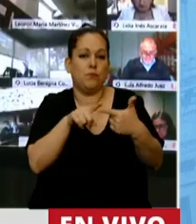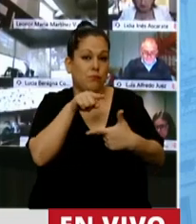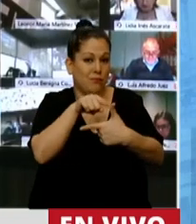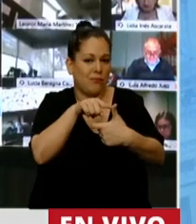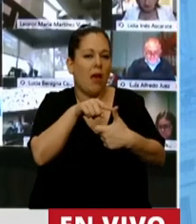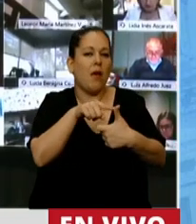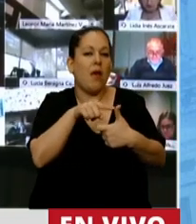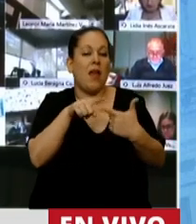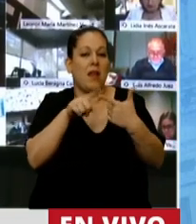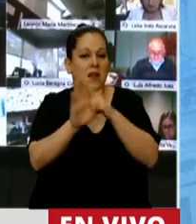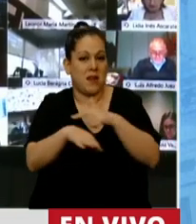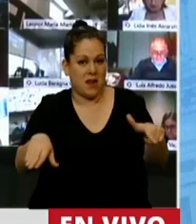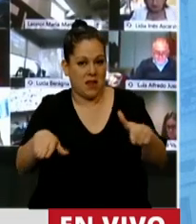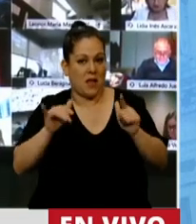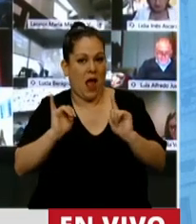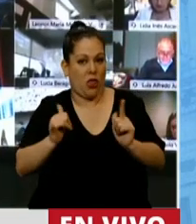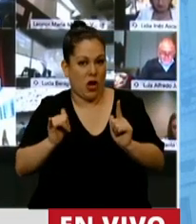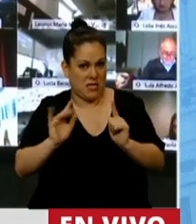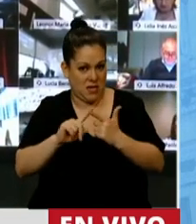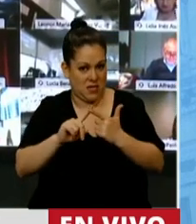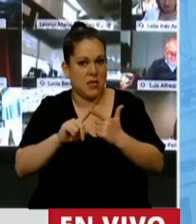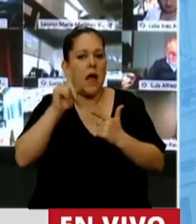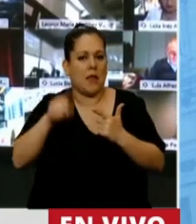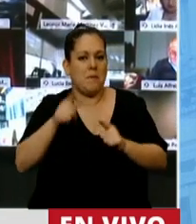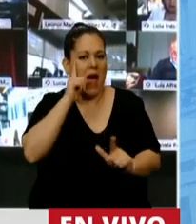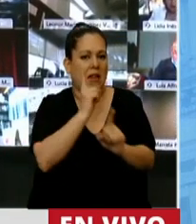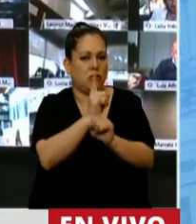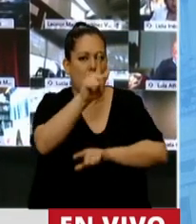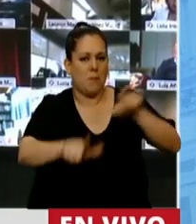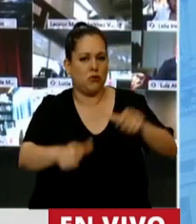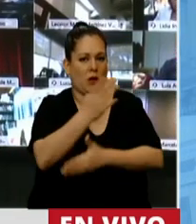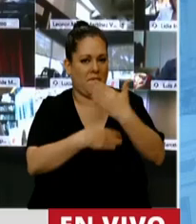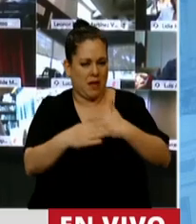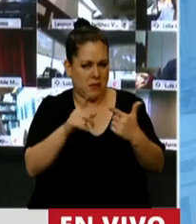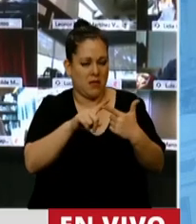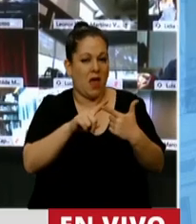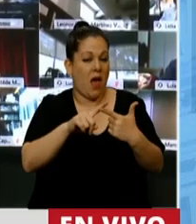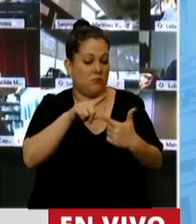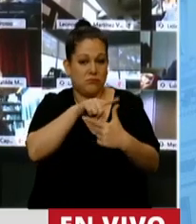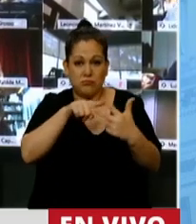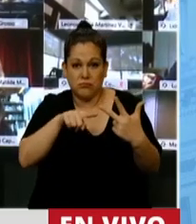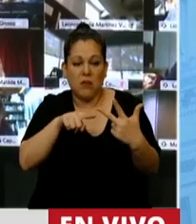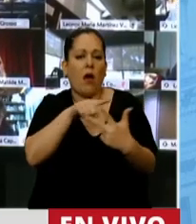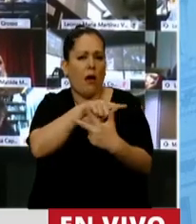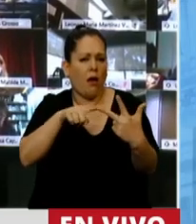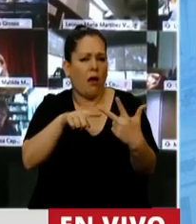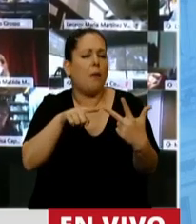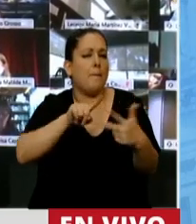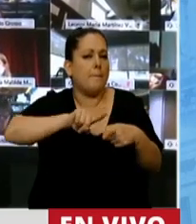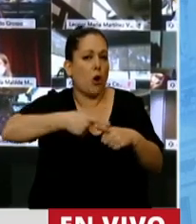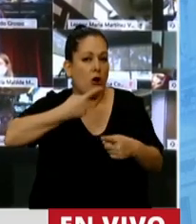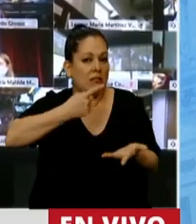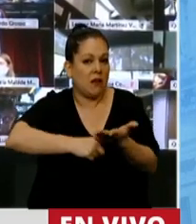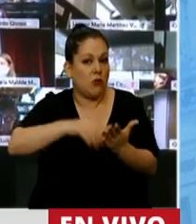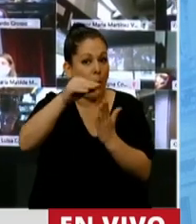ver con niñez y adolescencia, y atención a personas con discapacidad. Paradojalmente, todas estas políticas en el